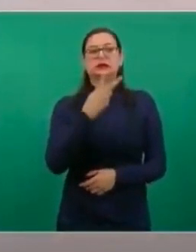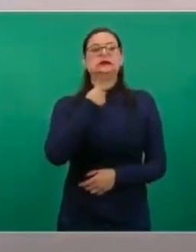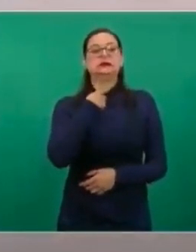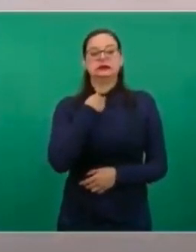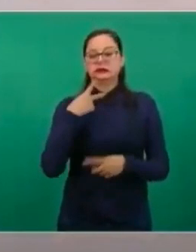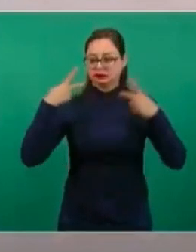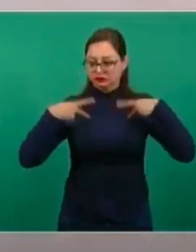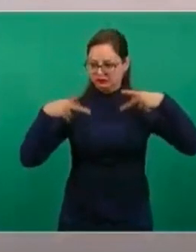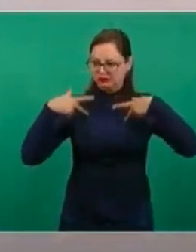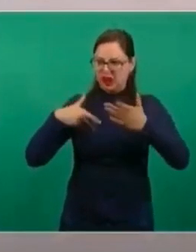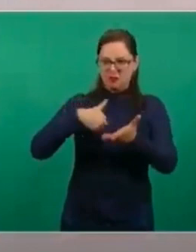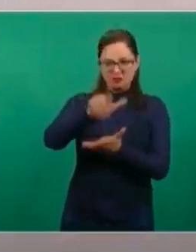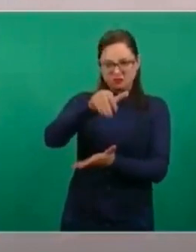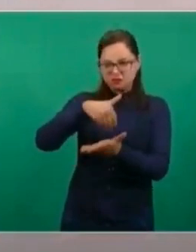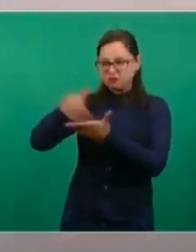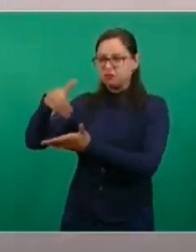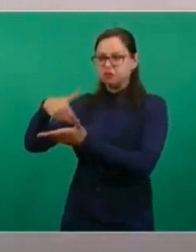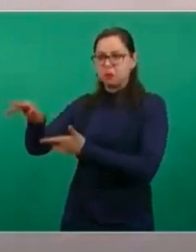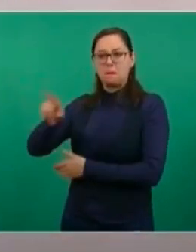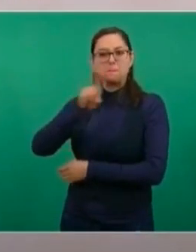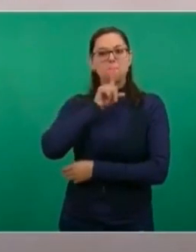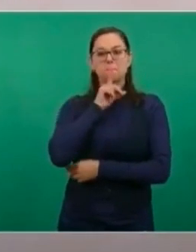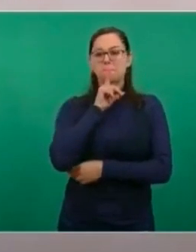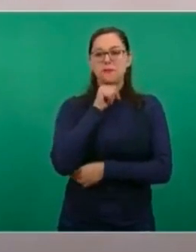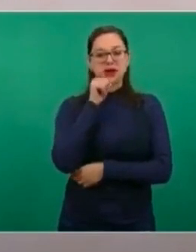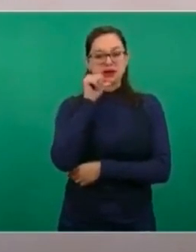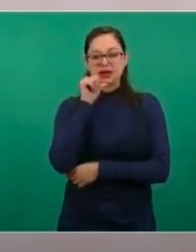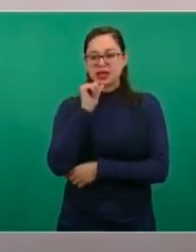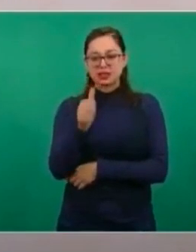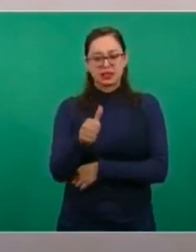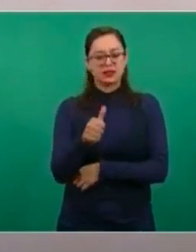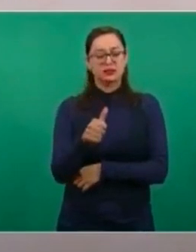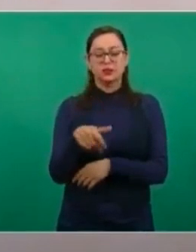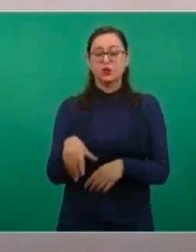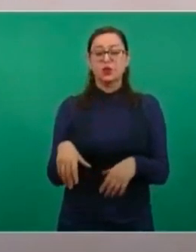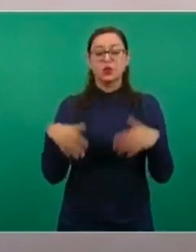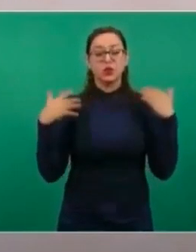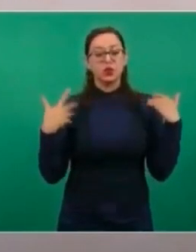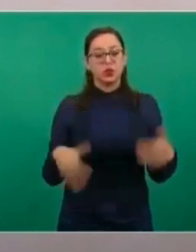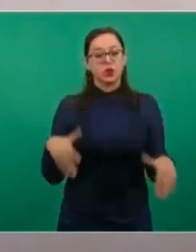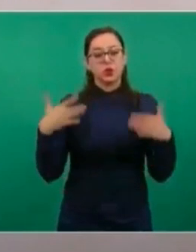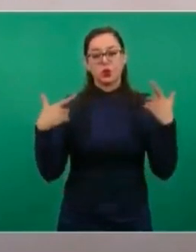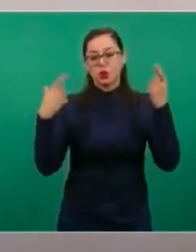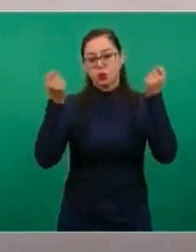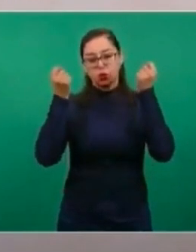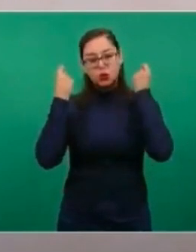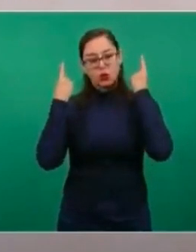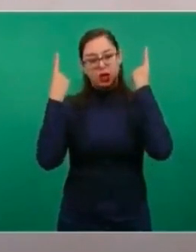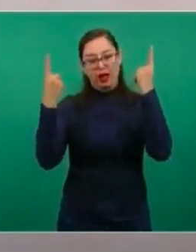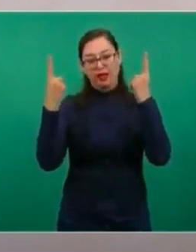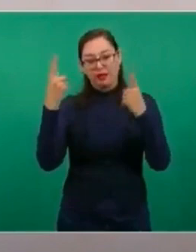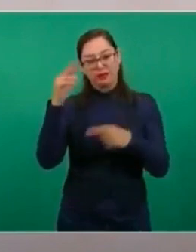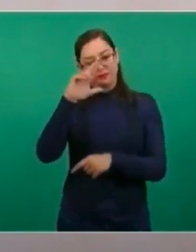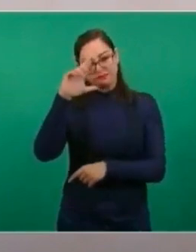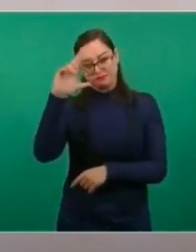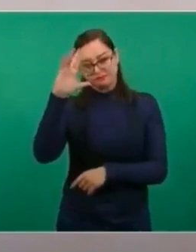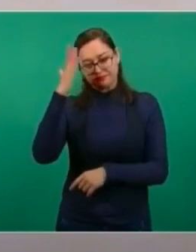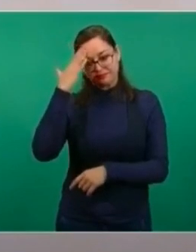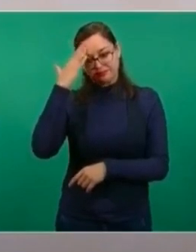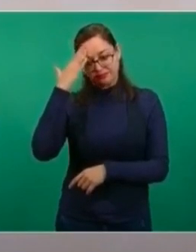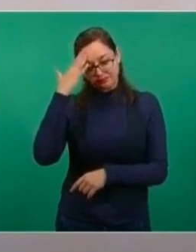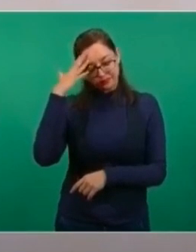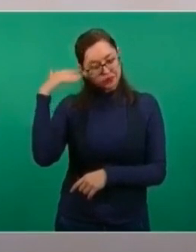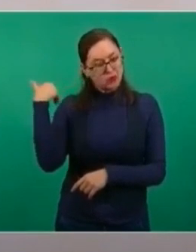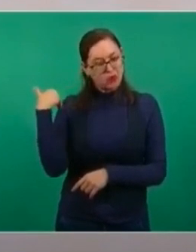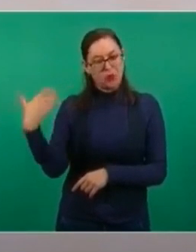que no los despidieron. Todo nuestro reconocimiento, nuestra admiración,